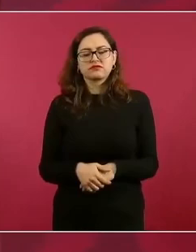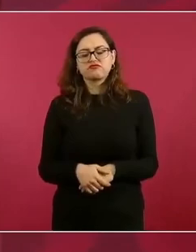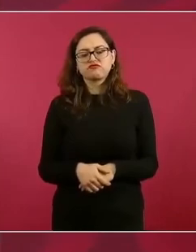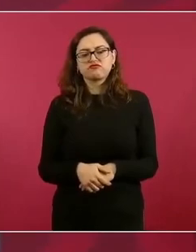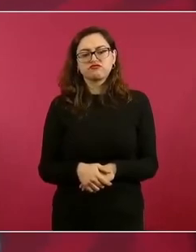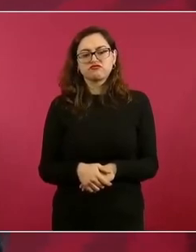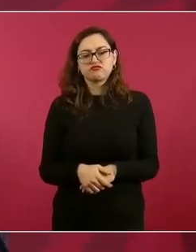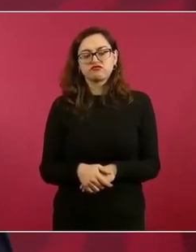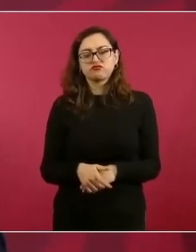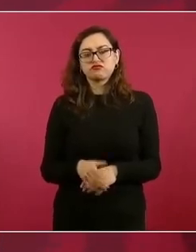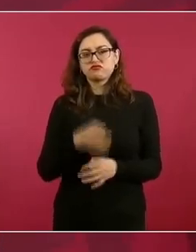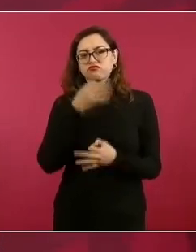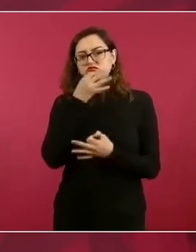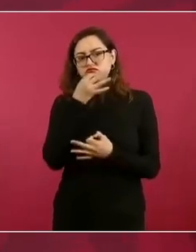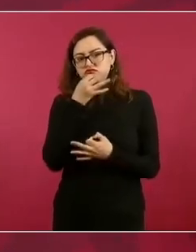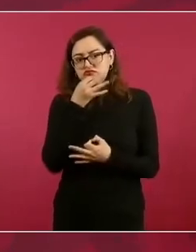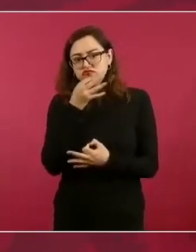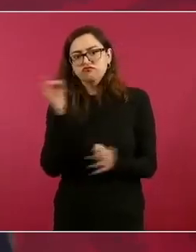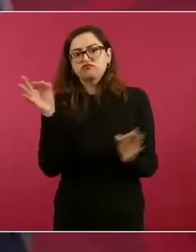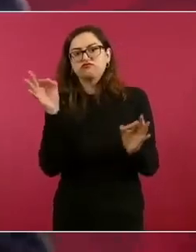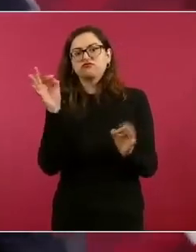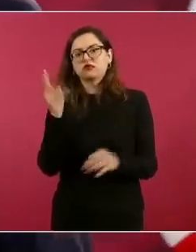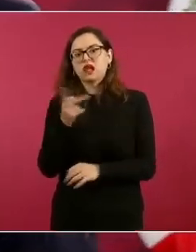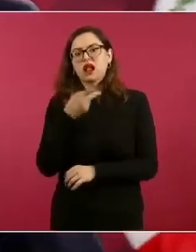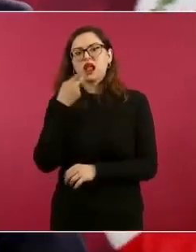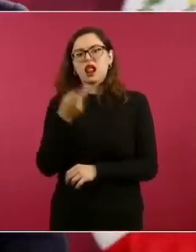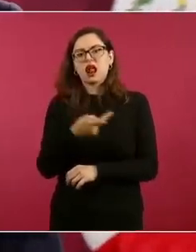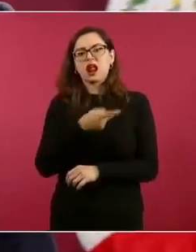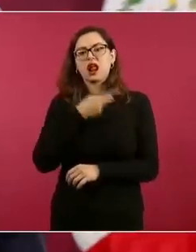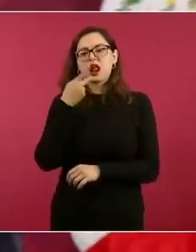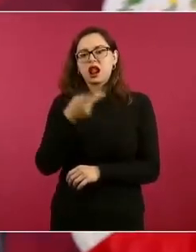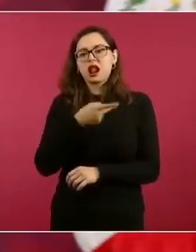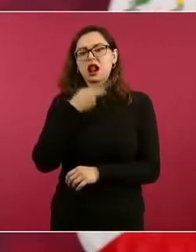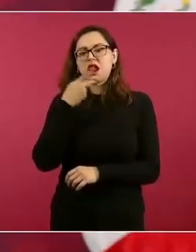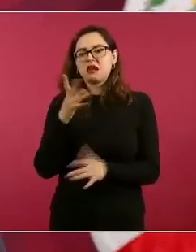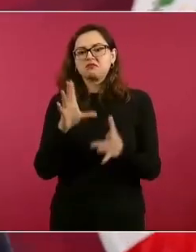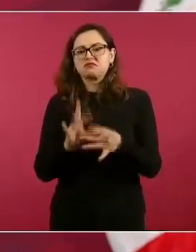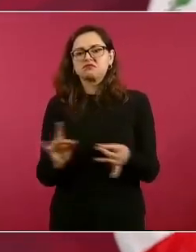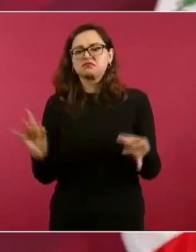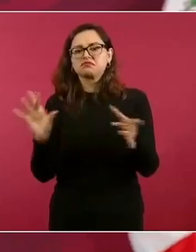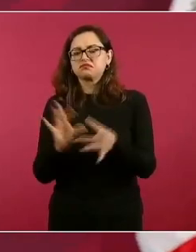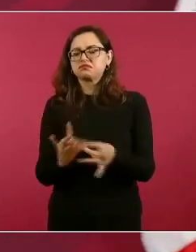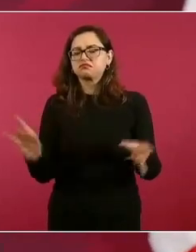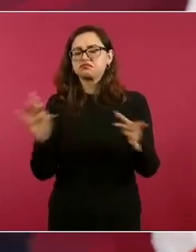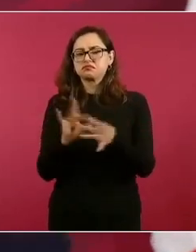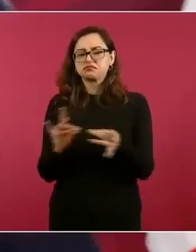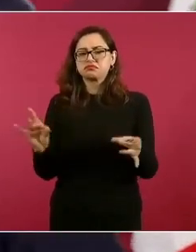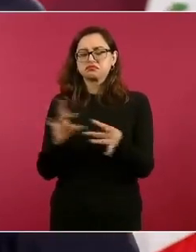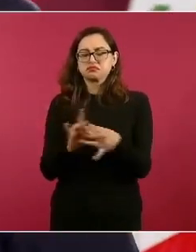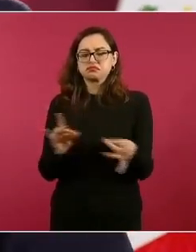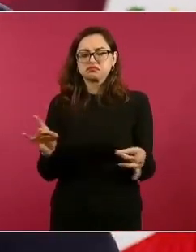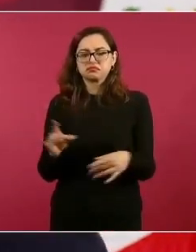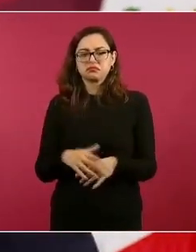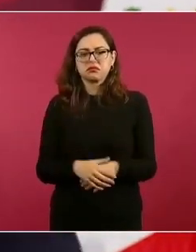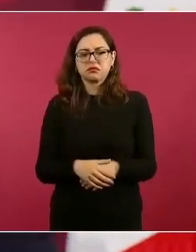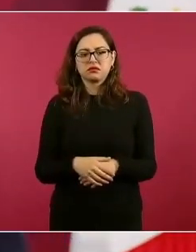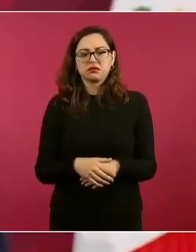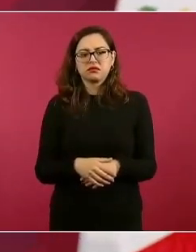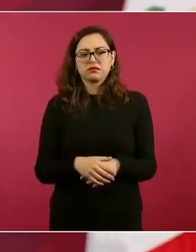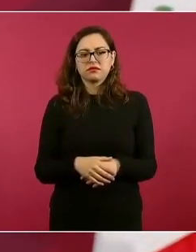voz alta y a decir que eran